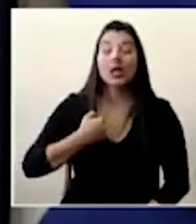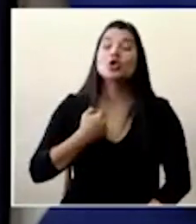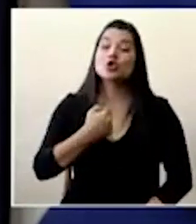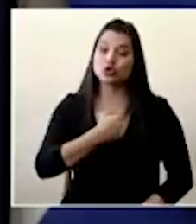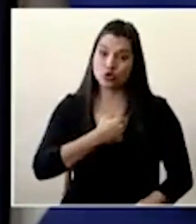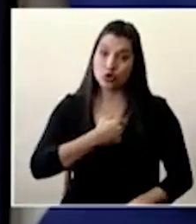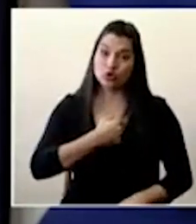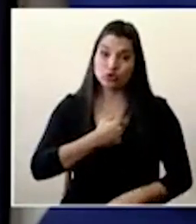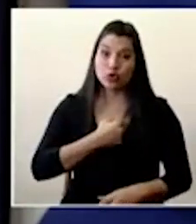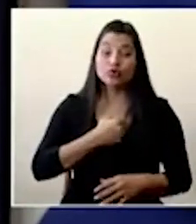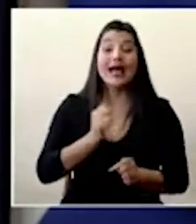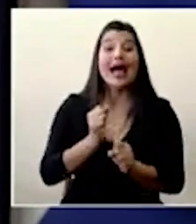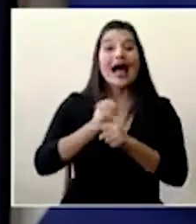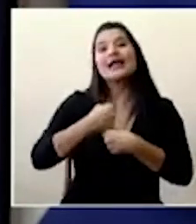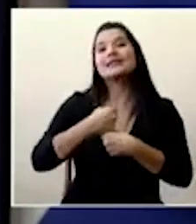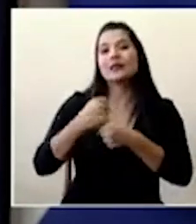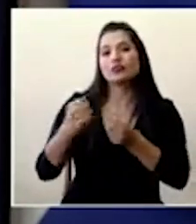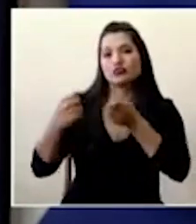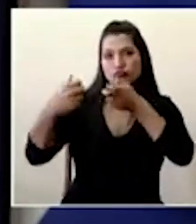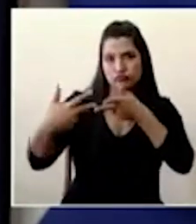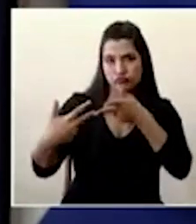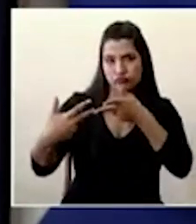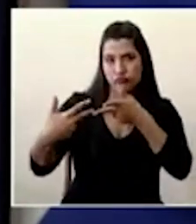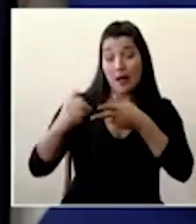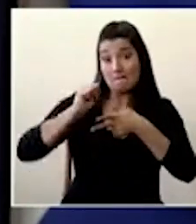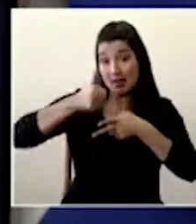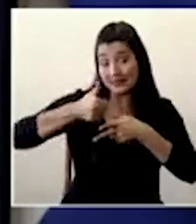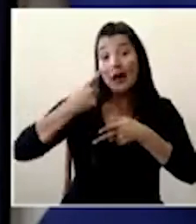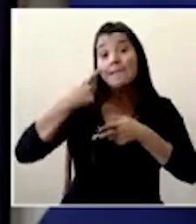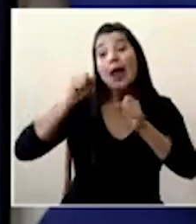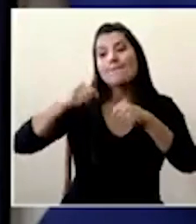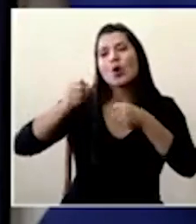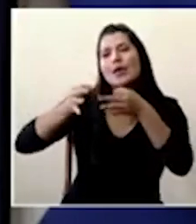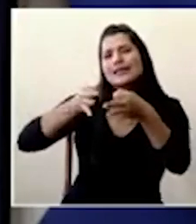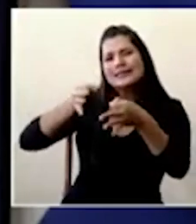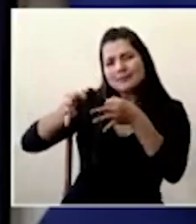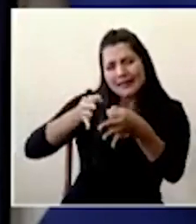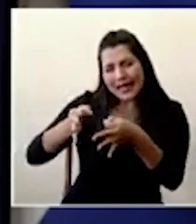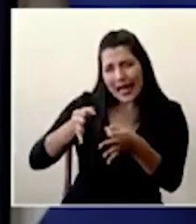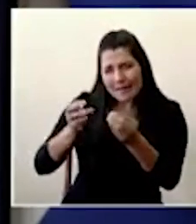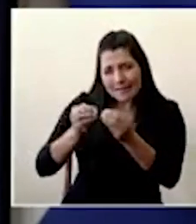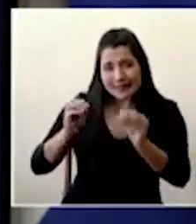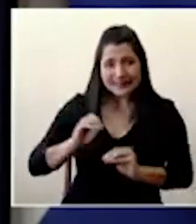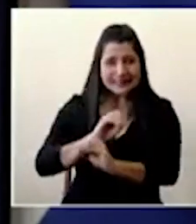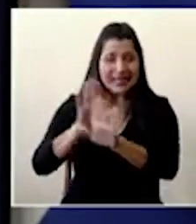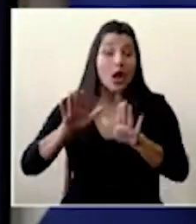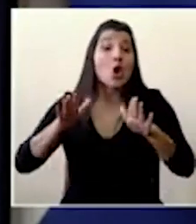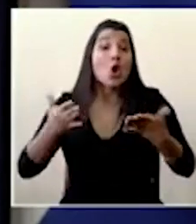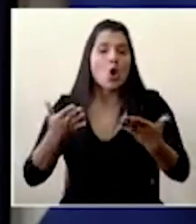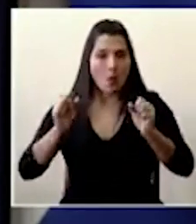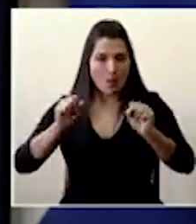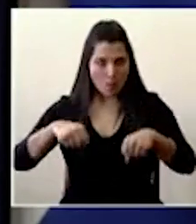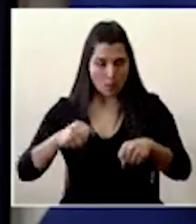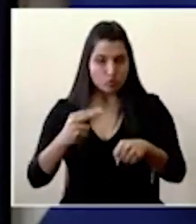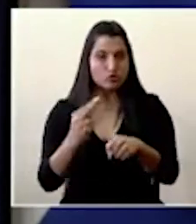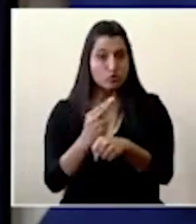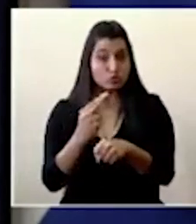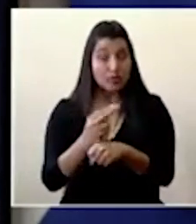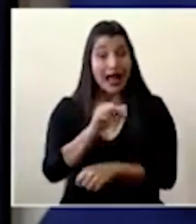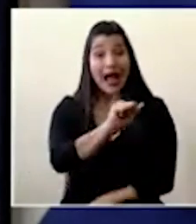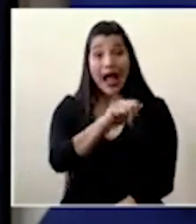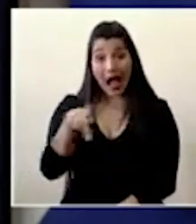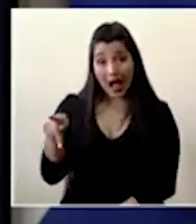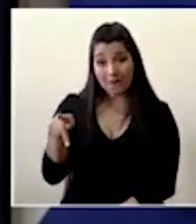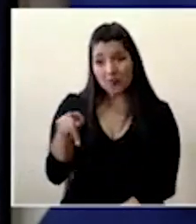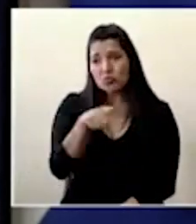haciendo una teleconferencia para explicar, en términos ya más didácticos, cómo es que se utiliza ese app, que ha sido